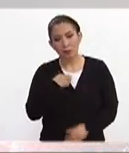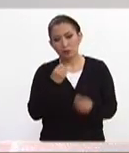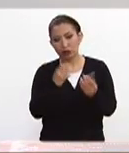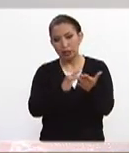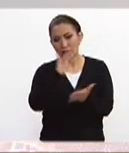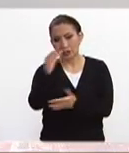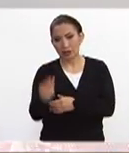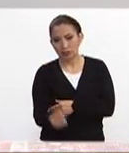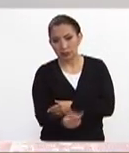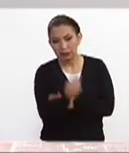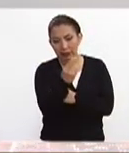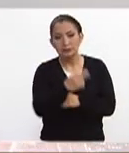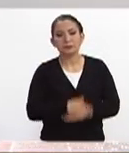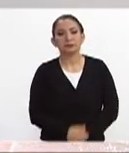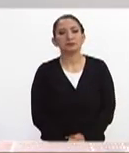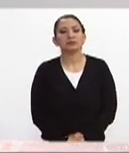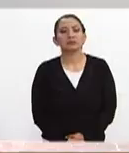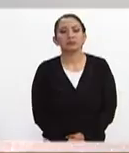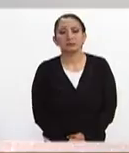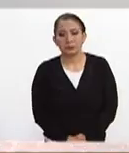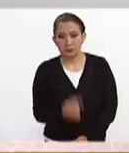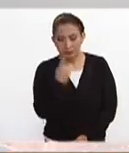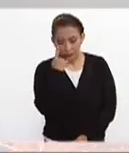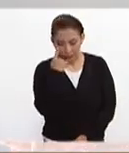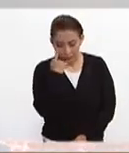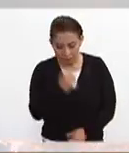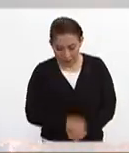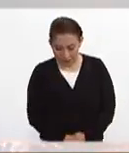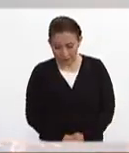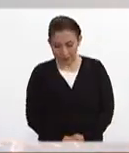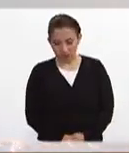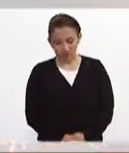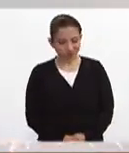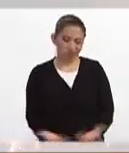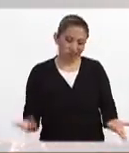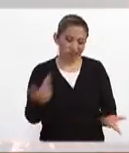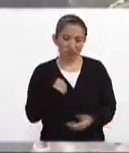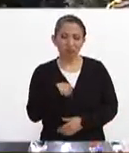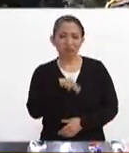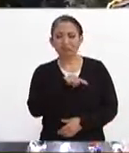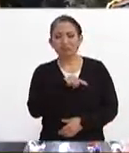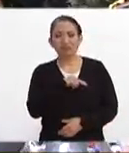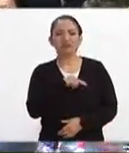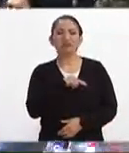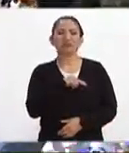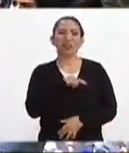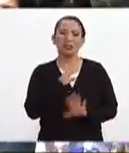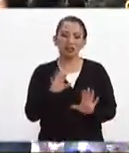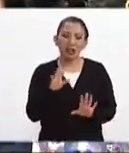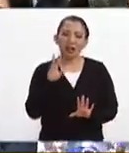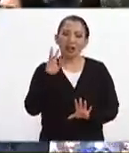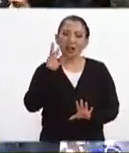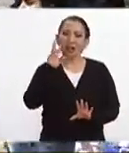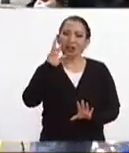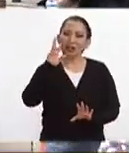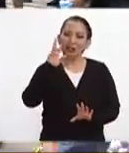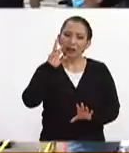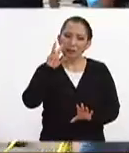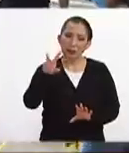muchas gracias a ustedes pues mira hemos estado viendo a